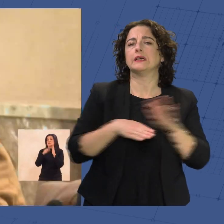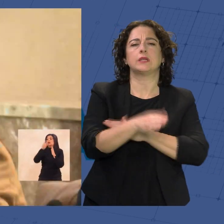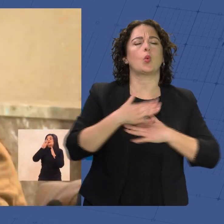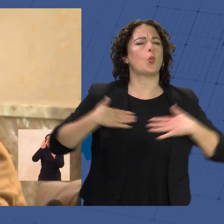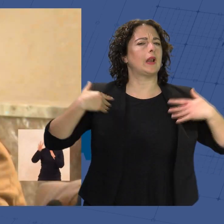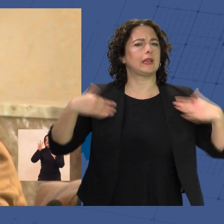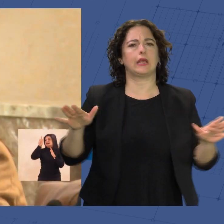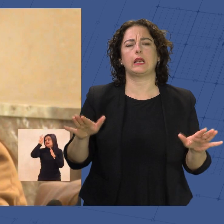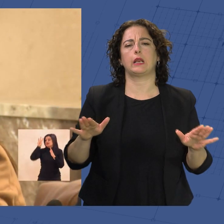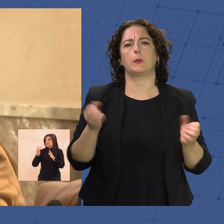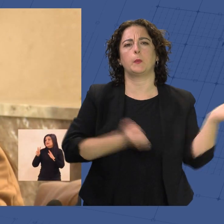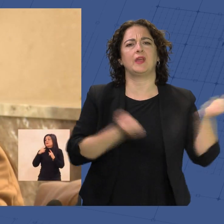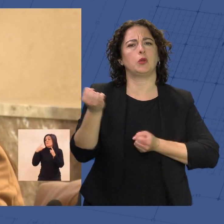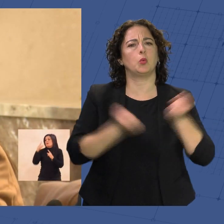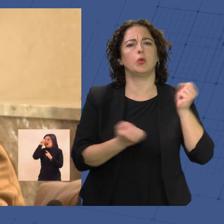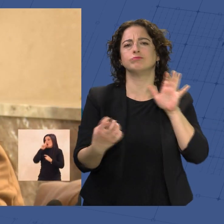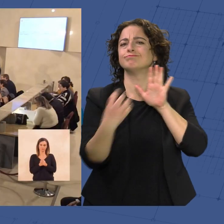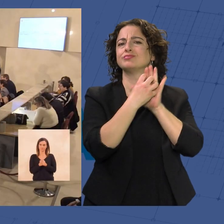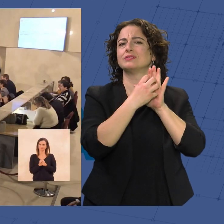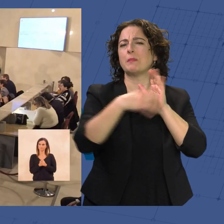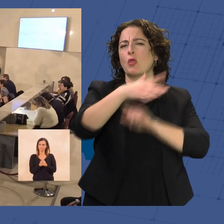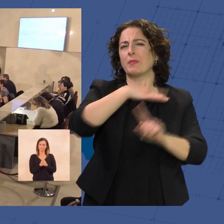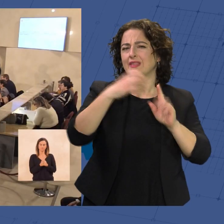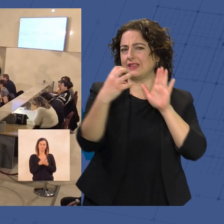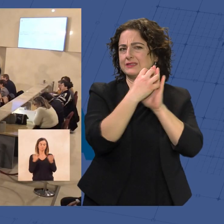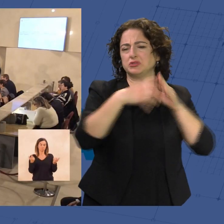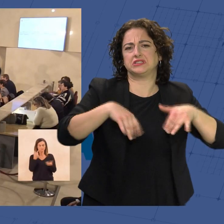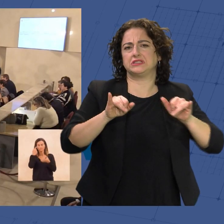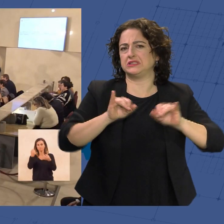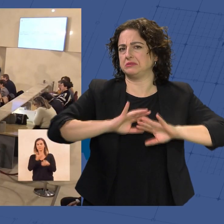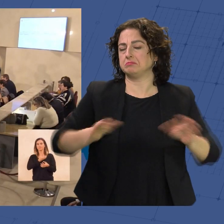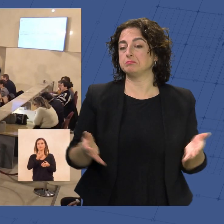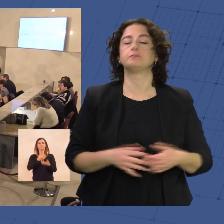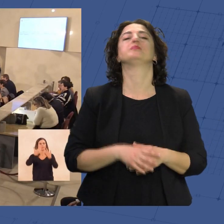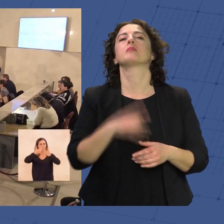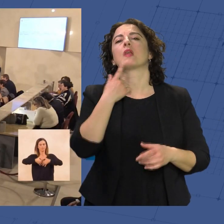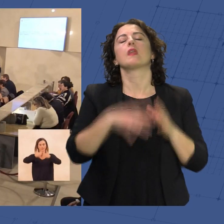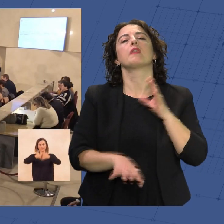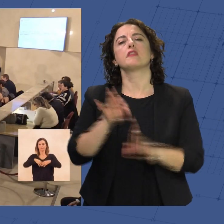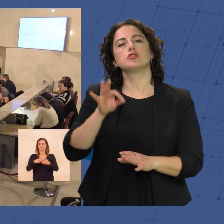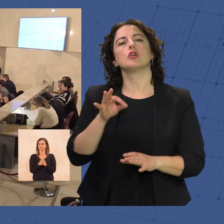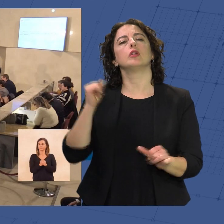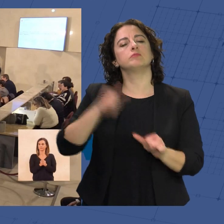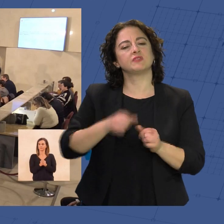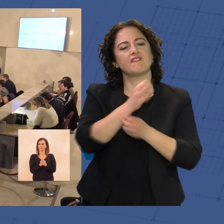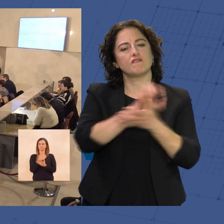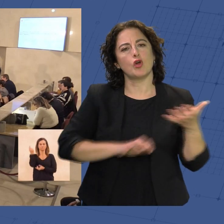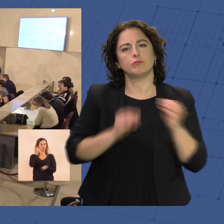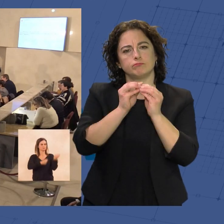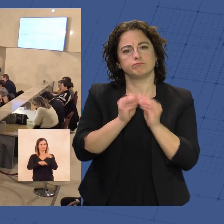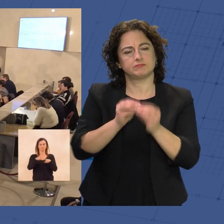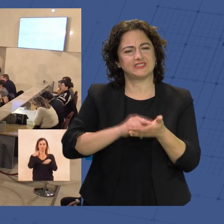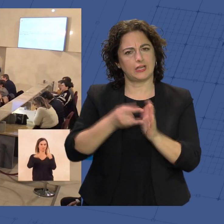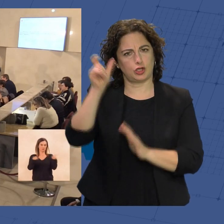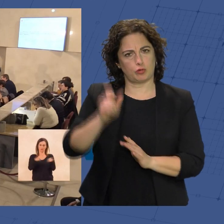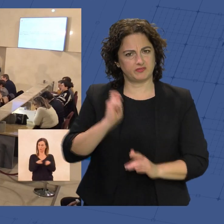vehículo sin distintivo ambiental. Desde el Ayuntamiento se asegura que las decisiones se han tomado sobre informes elaborados por técnicos.